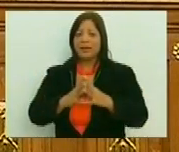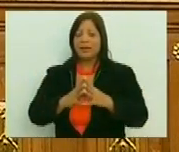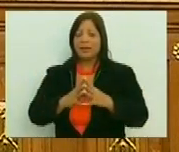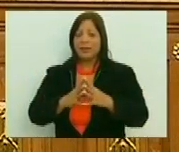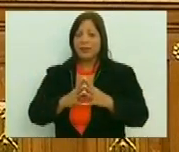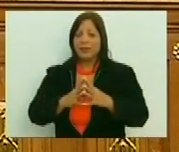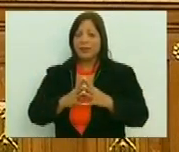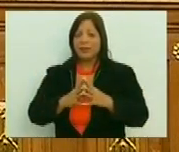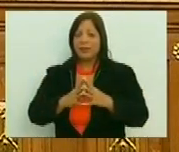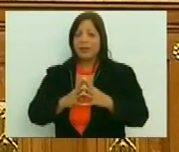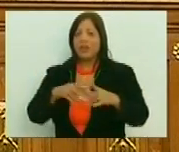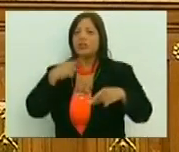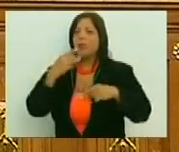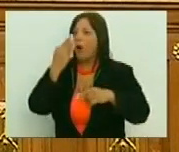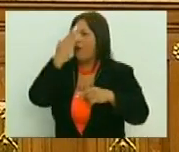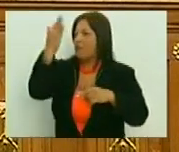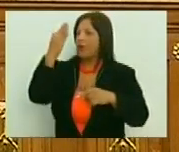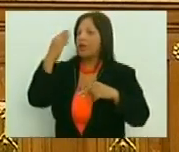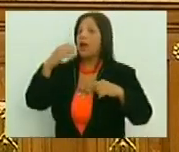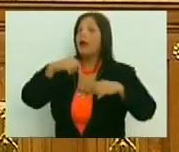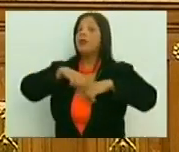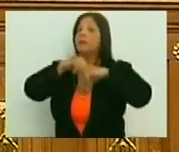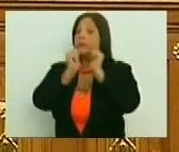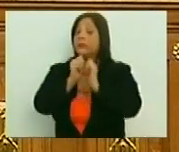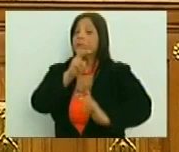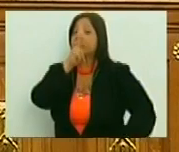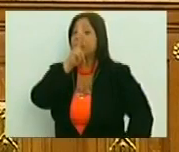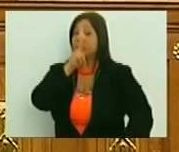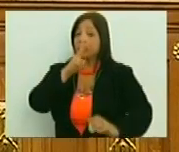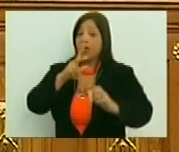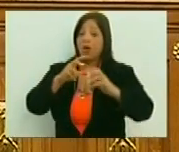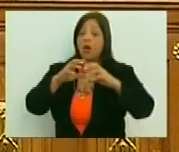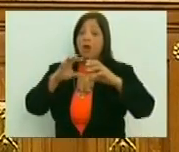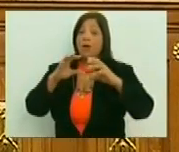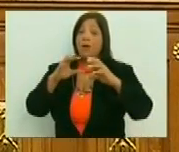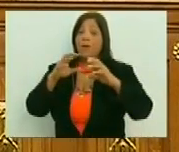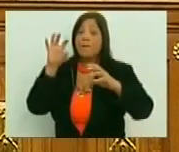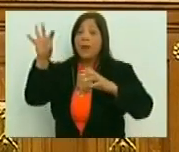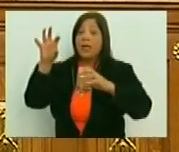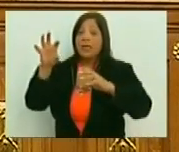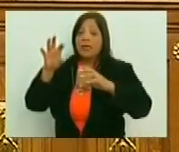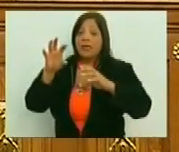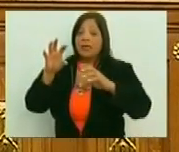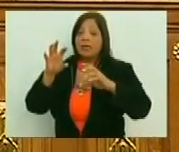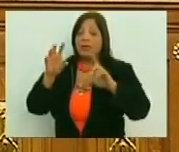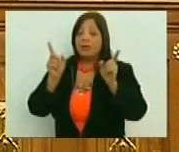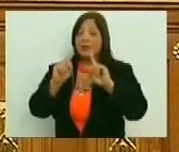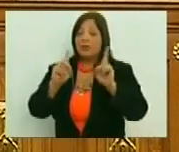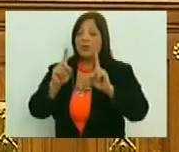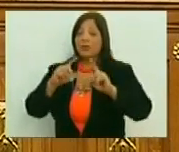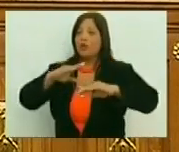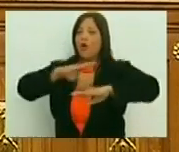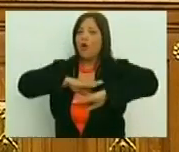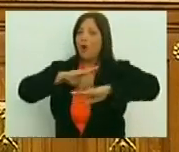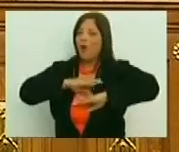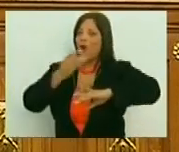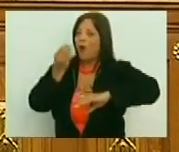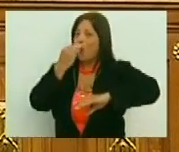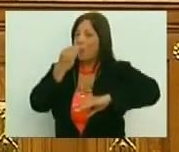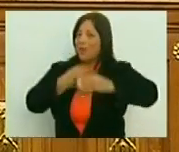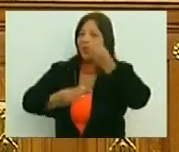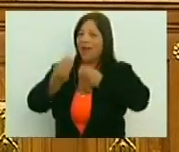si hoy afrontamos, la cruel realidad, de ser un país, que no se, que no se autoabastece, a nivel